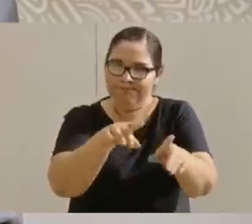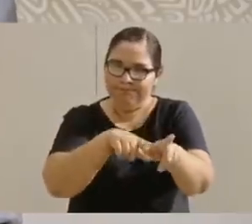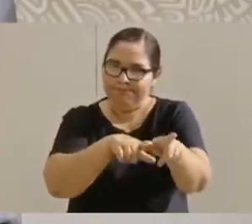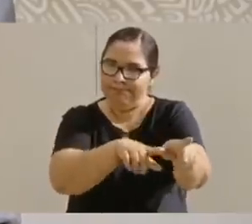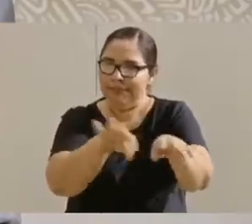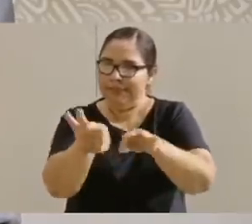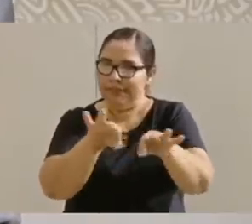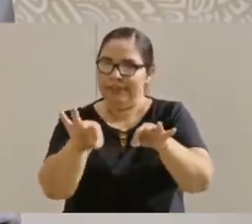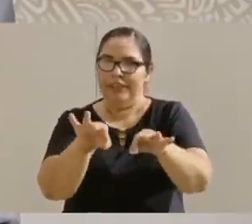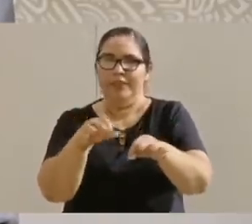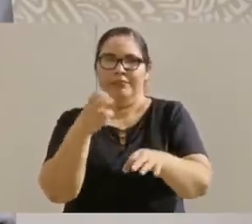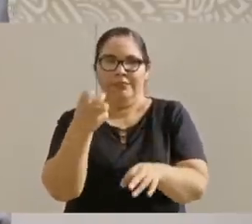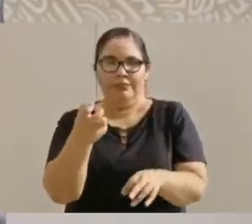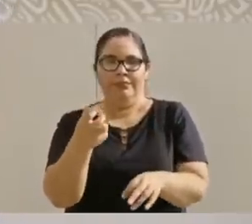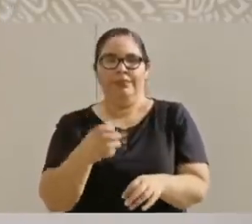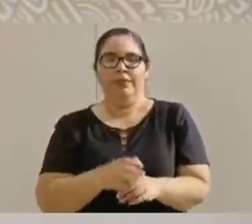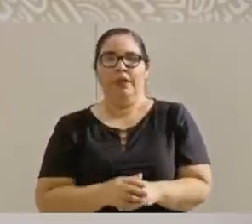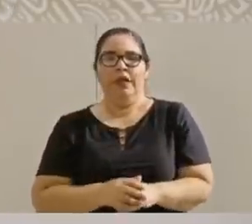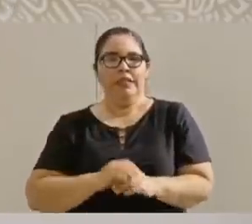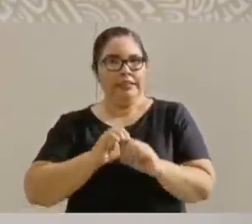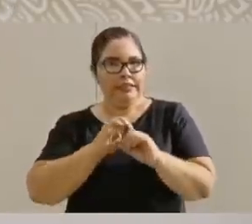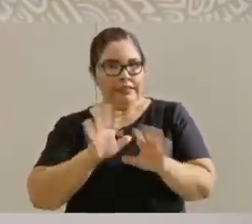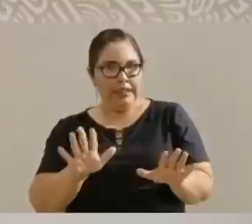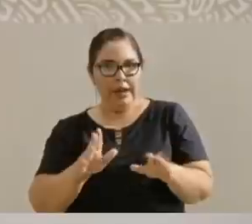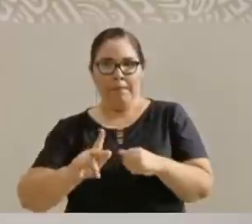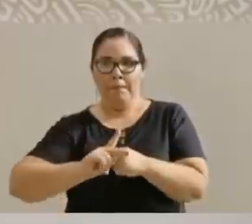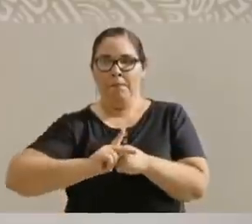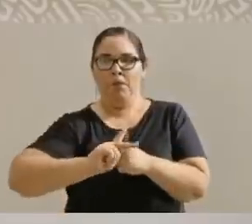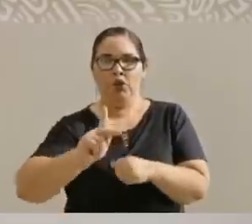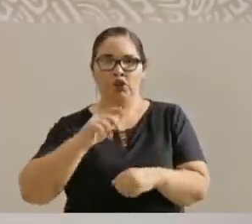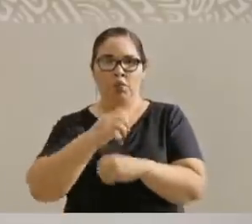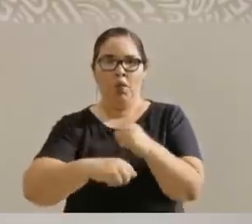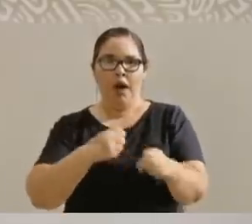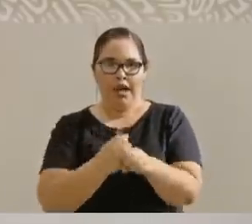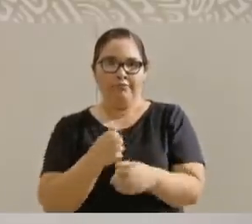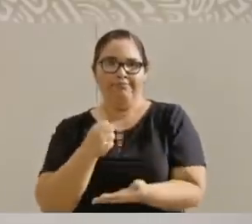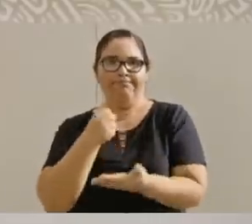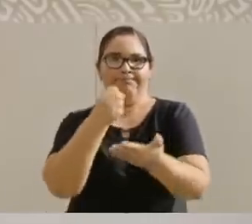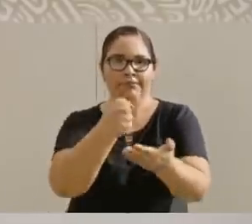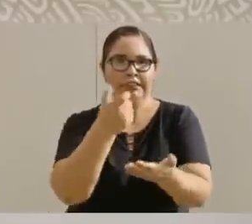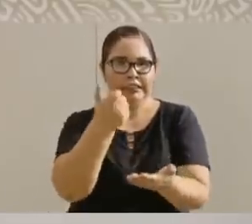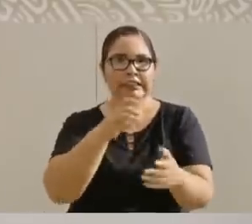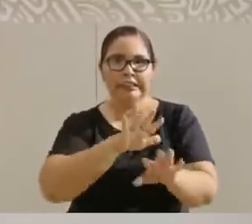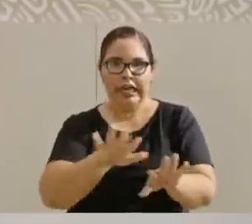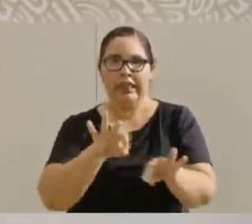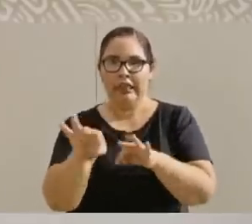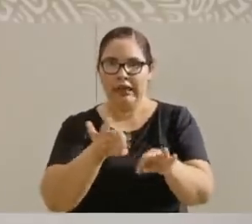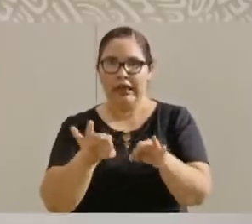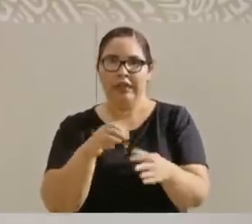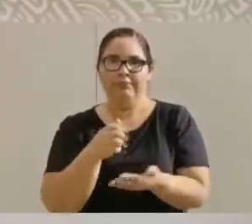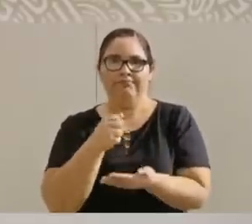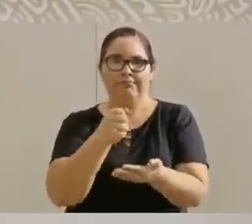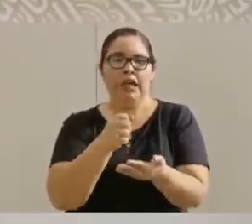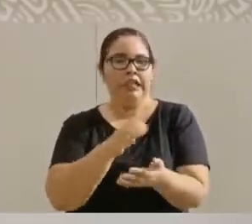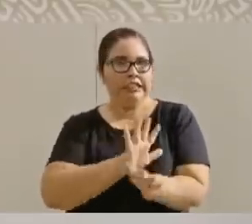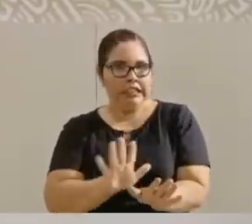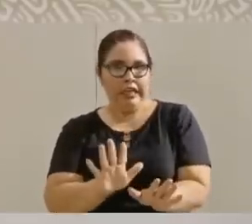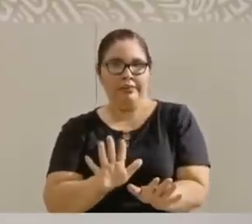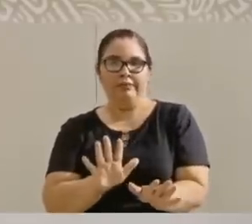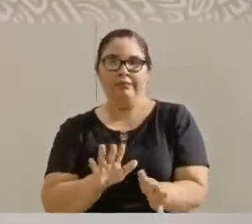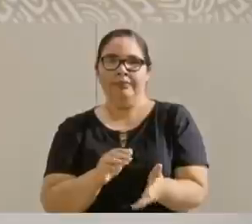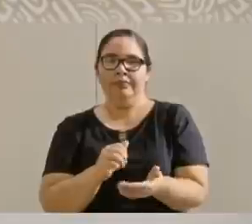Ya se tiene para el año próximo un presupuesto autorizado.